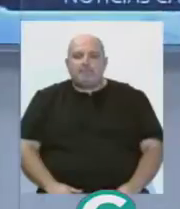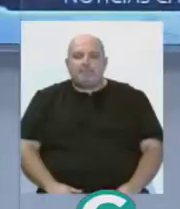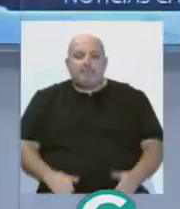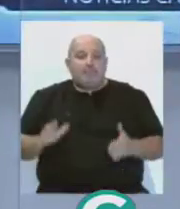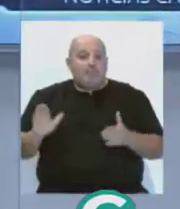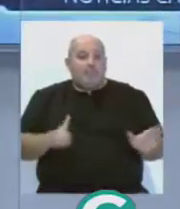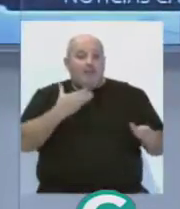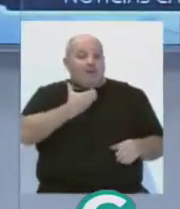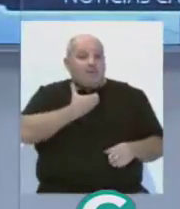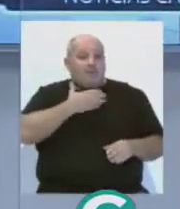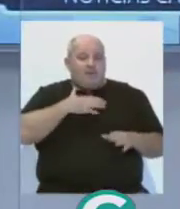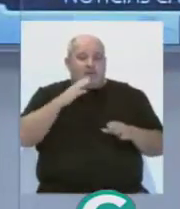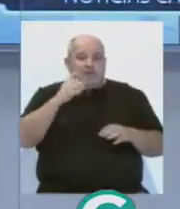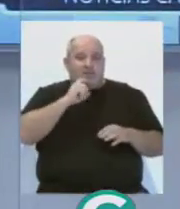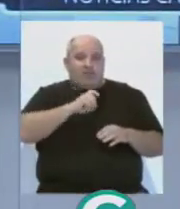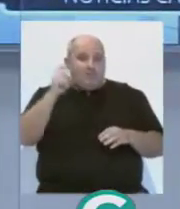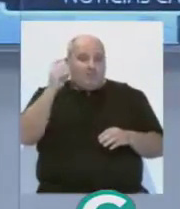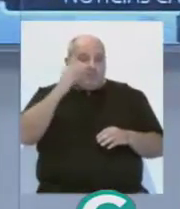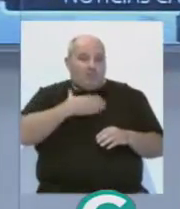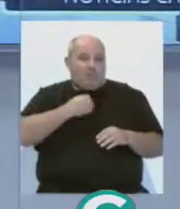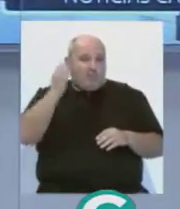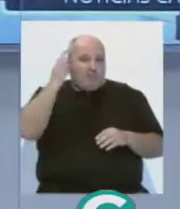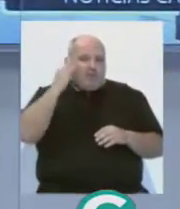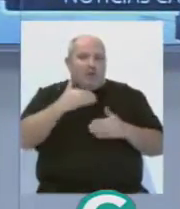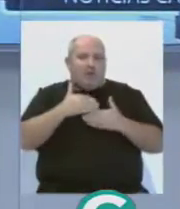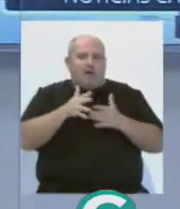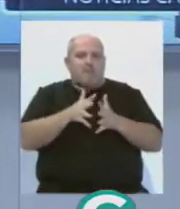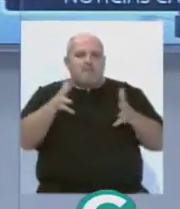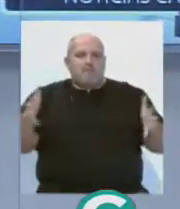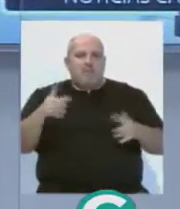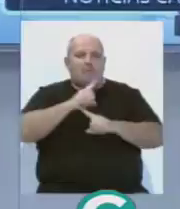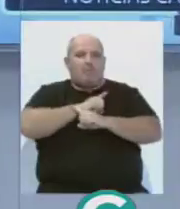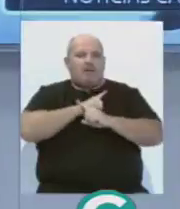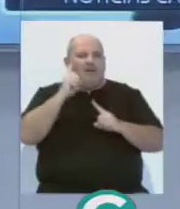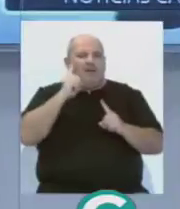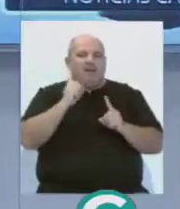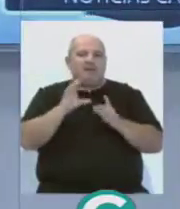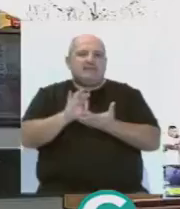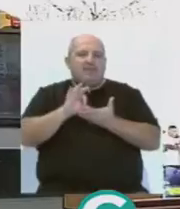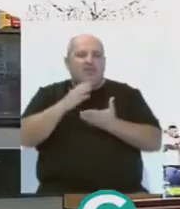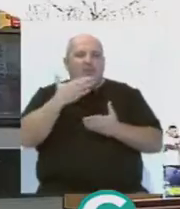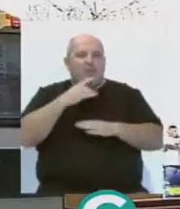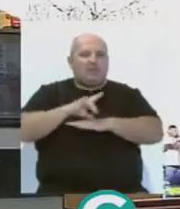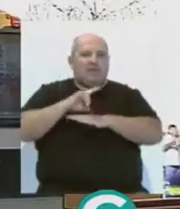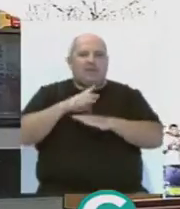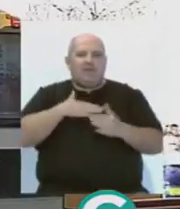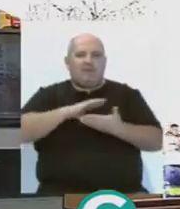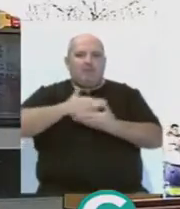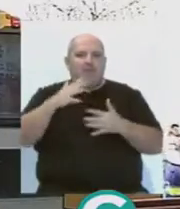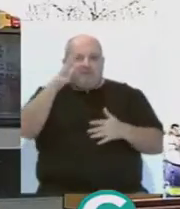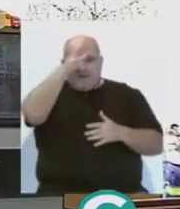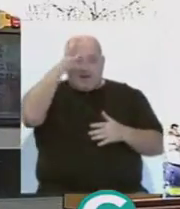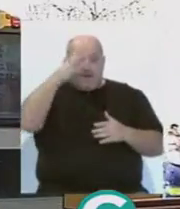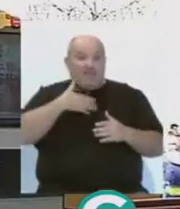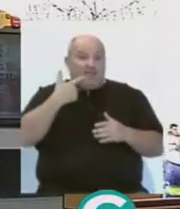Y el Ayuntamiento a través de la Fundación Municipal de la Mujer amplía a noviembre el servicio de ludoteca que presta en el palillero durante los meses de